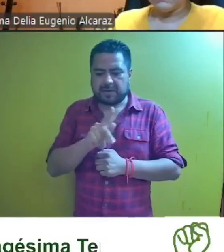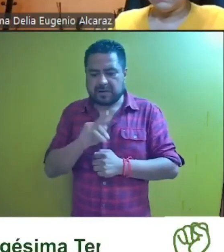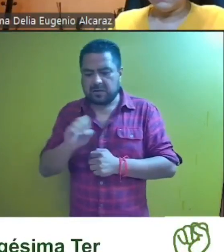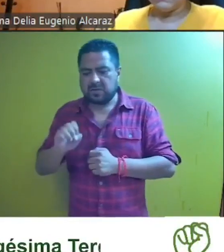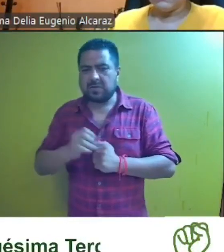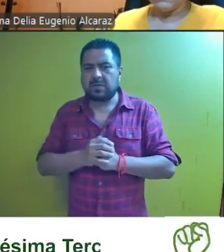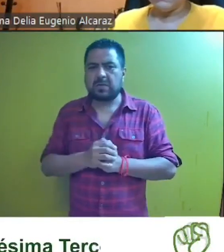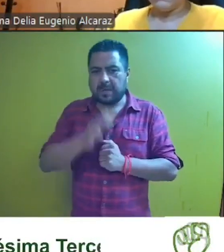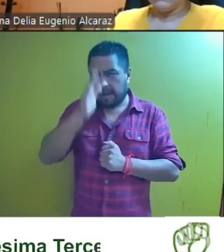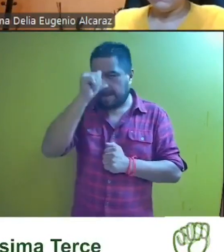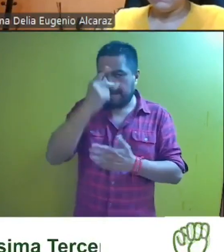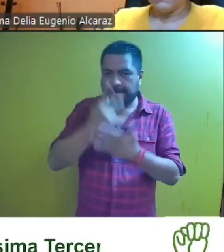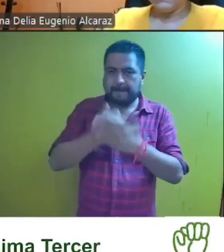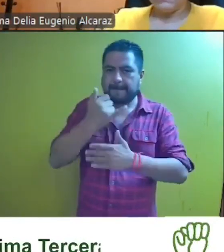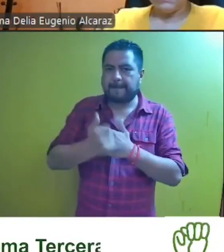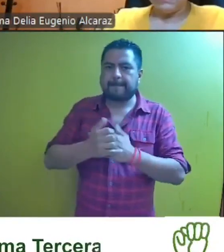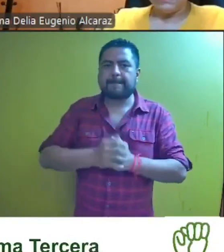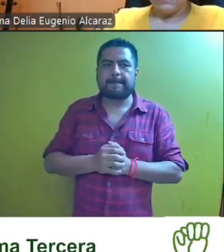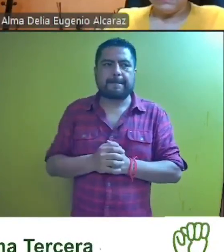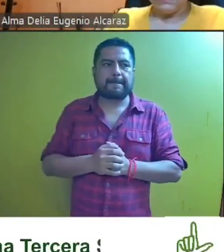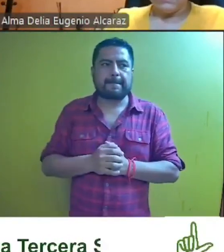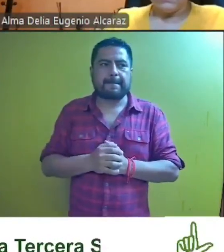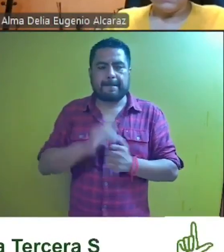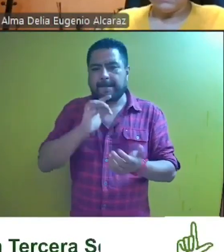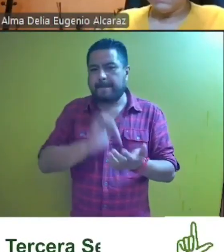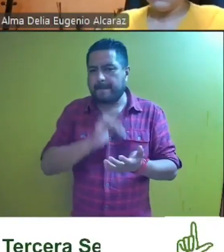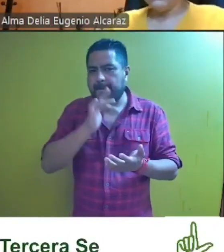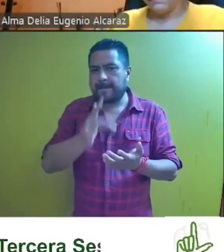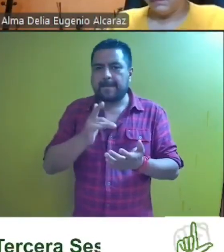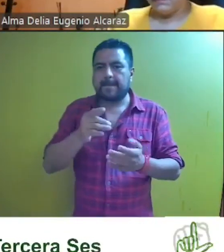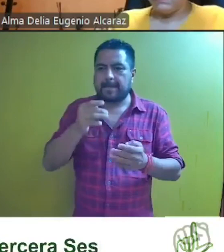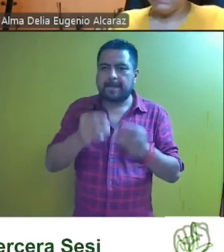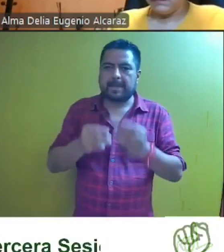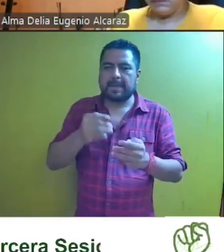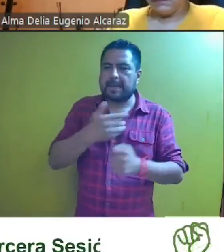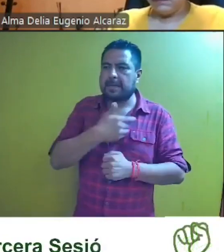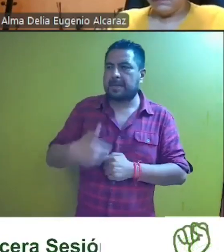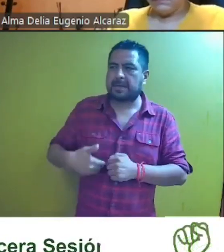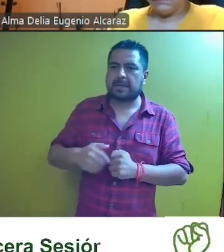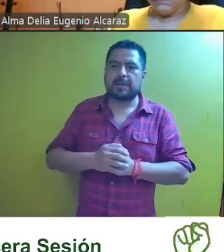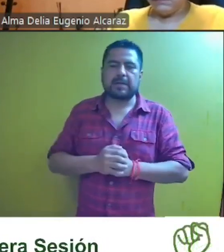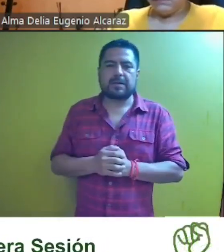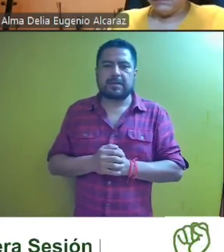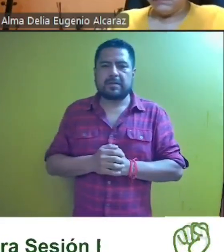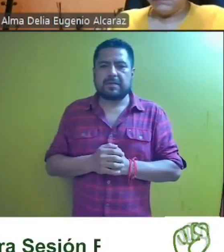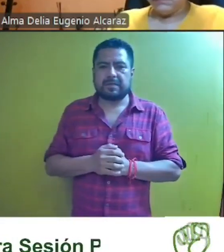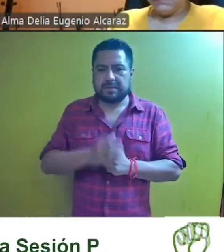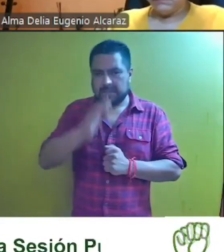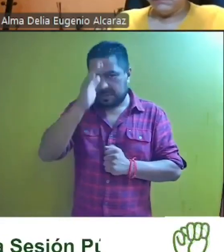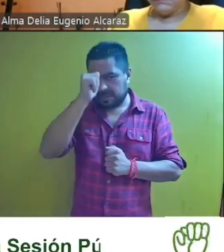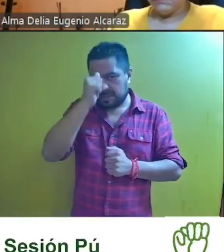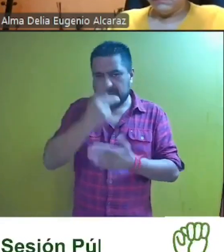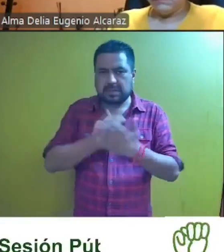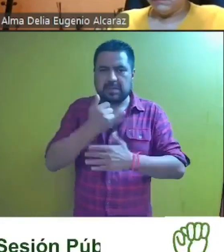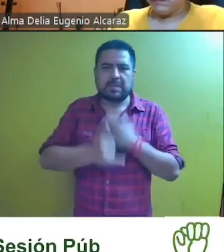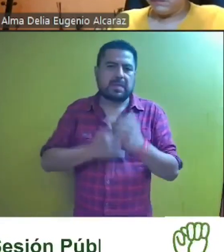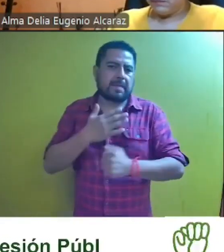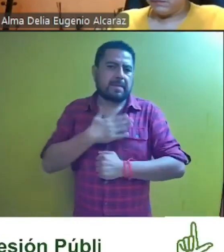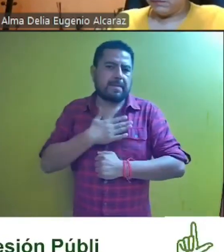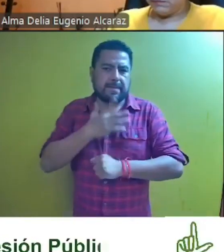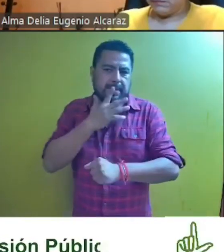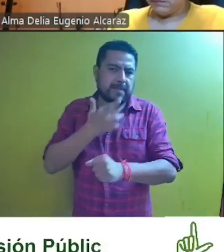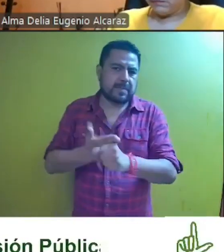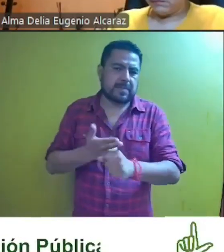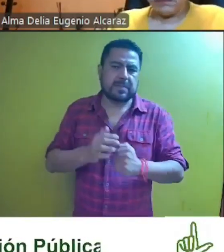a favor del proyecto gracias magistrada magistrada ponente Es proyecto de mi ponencia